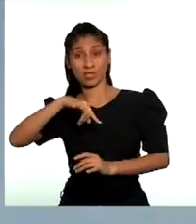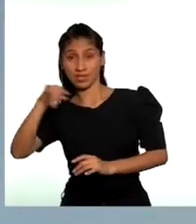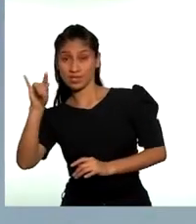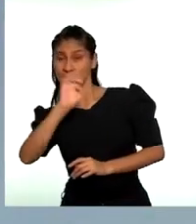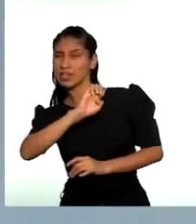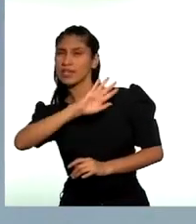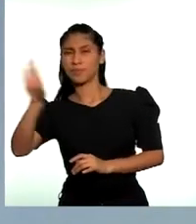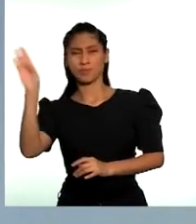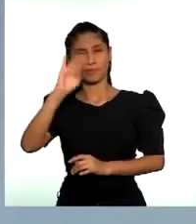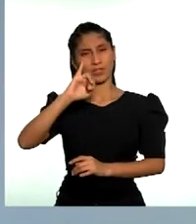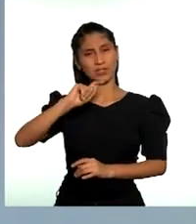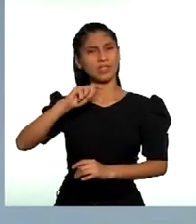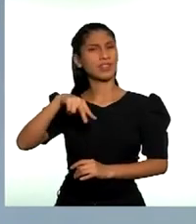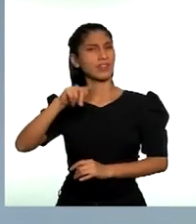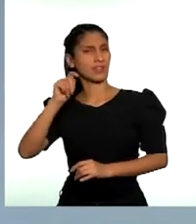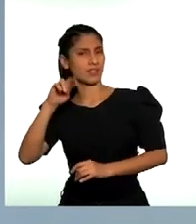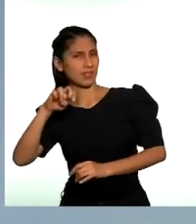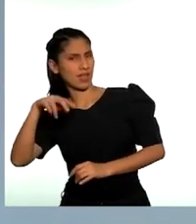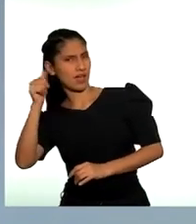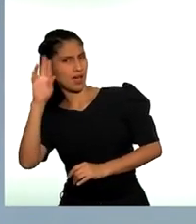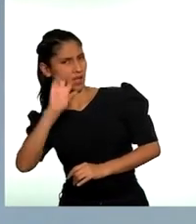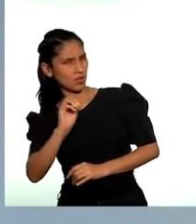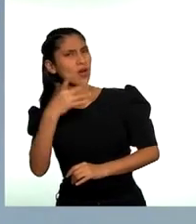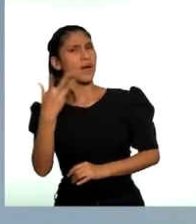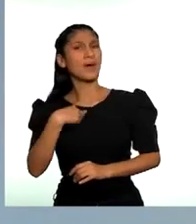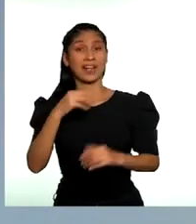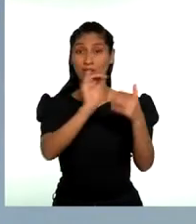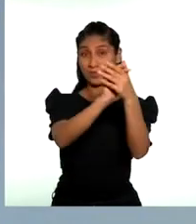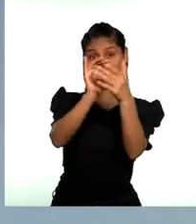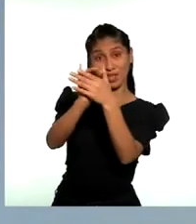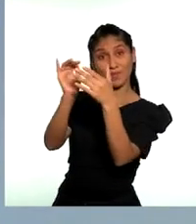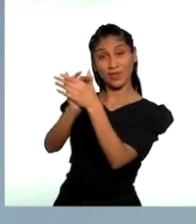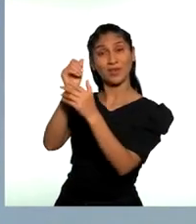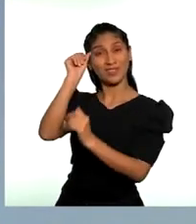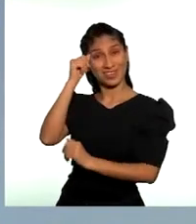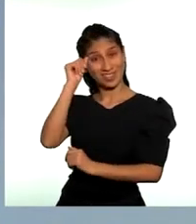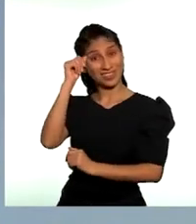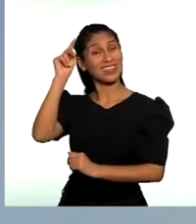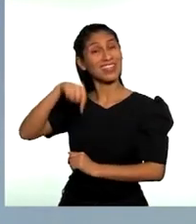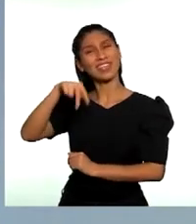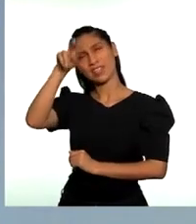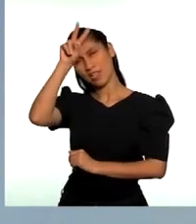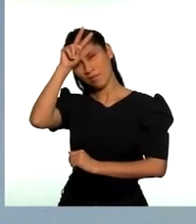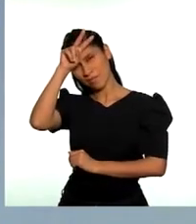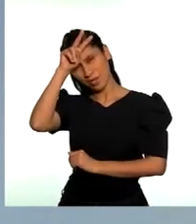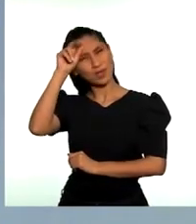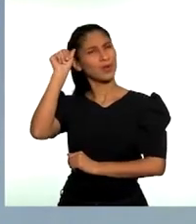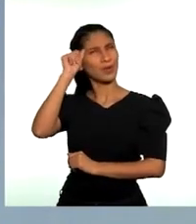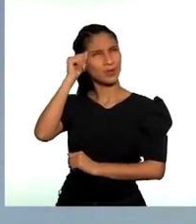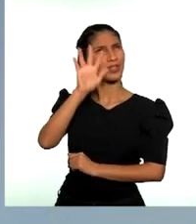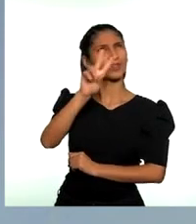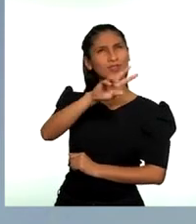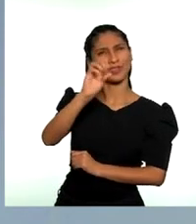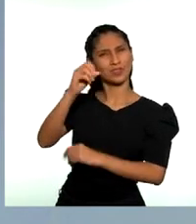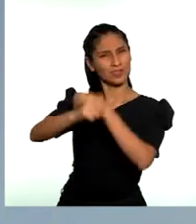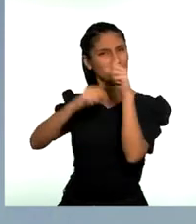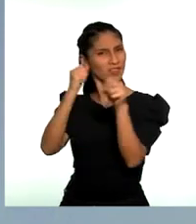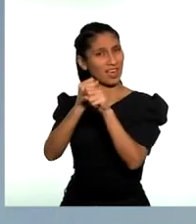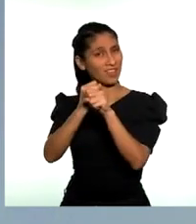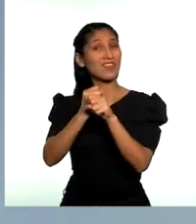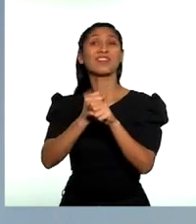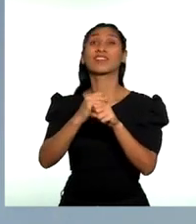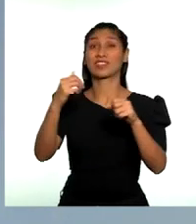Bueno, para conmemorar el bicentenario con mis amigas y amigos del barrio, nos estamos enviando ciertos objetos que